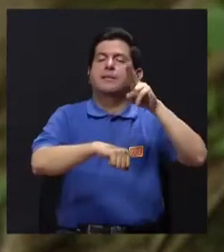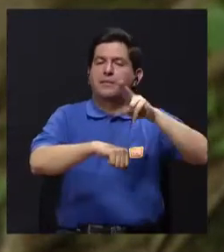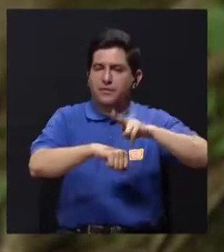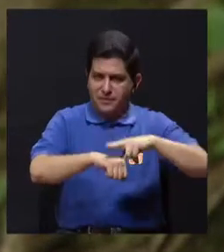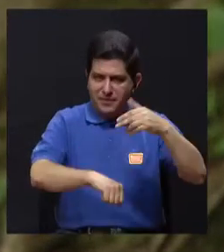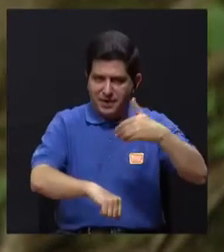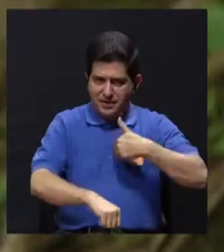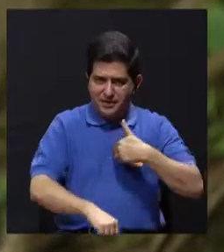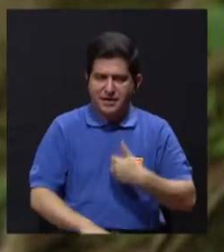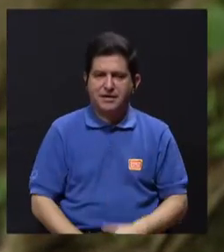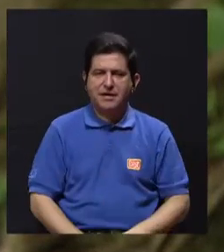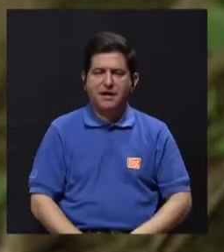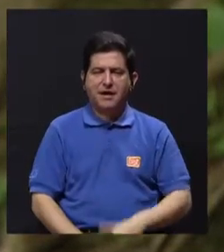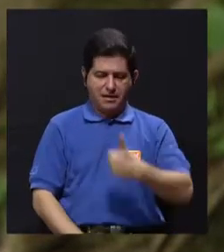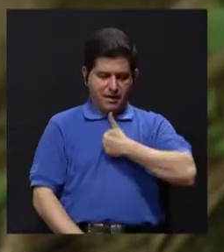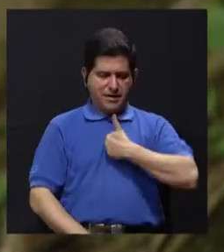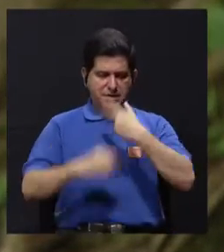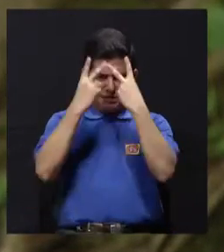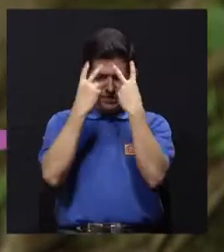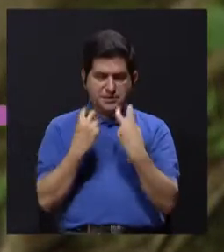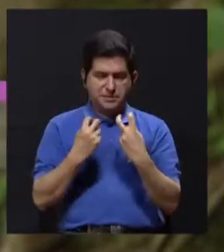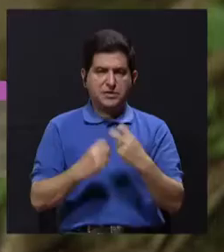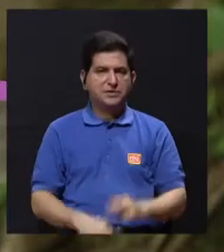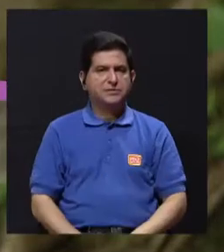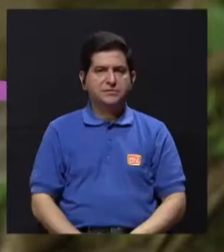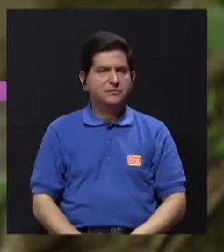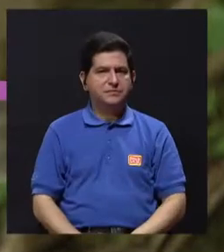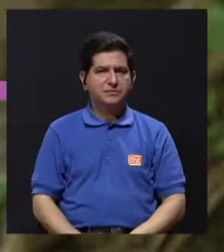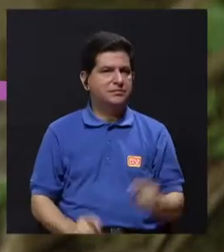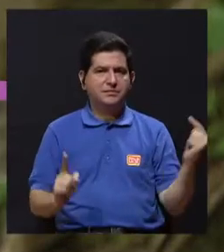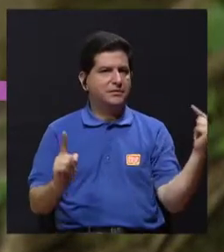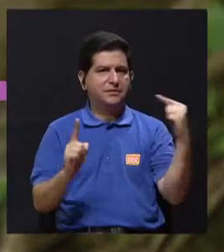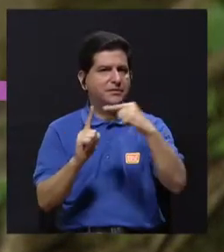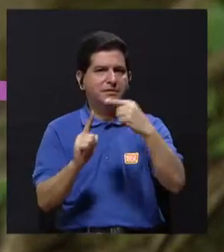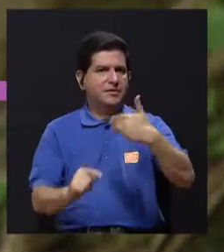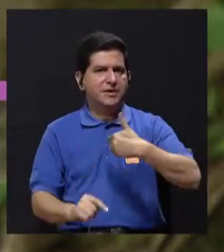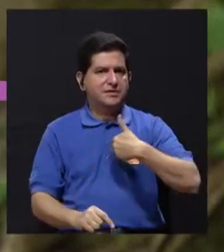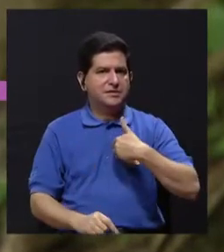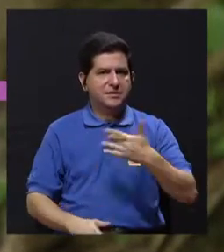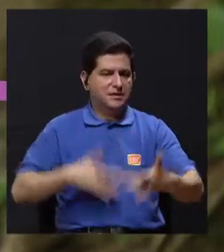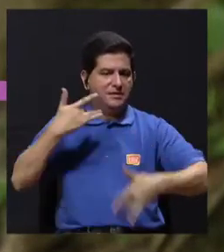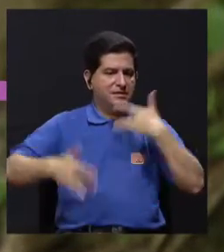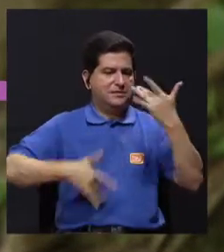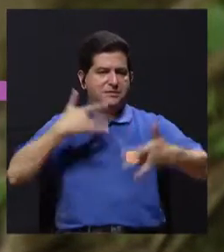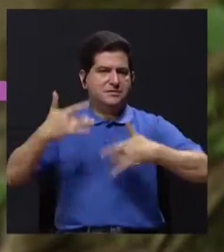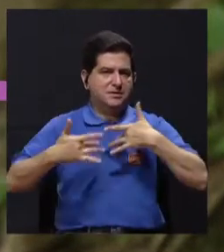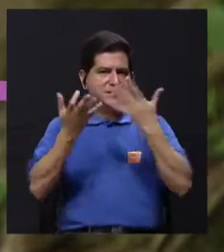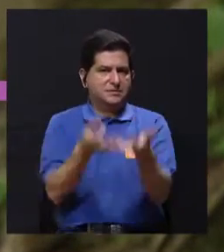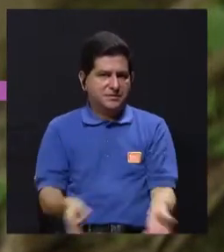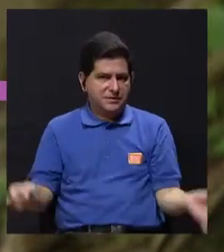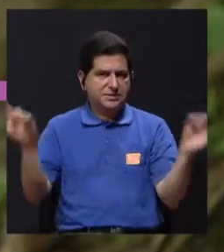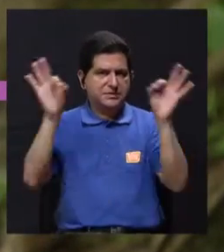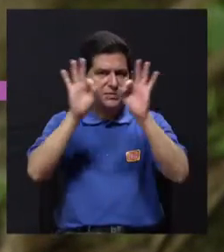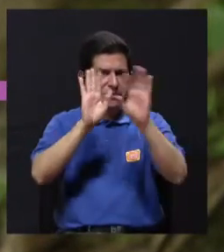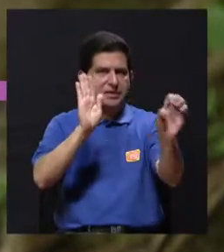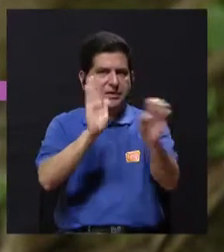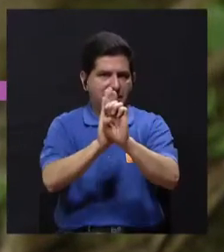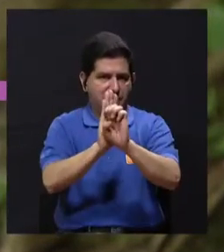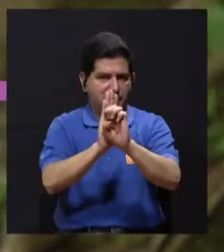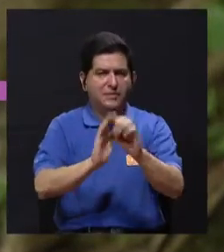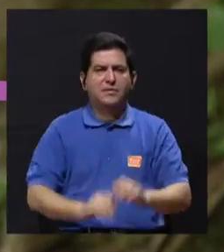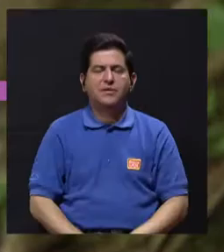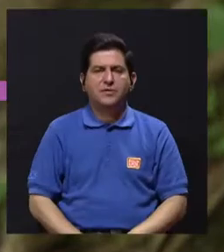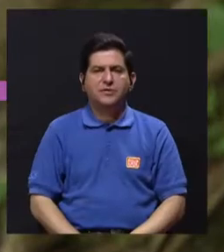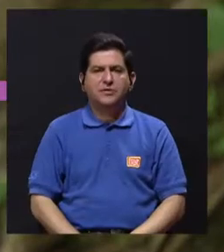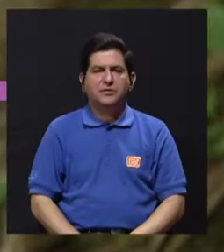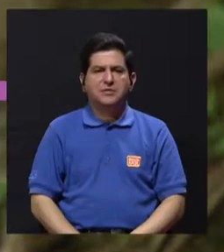es normal tener este autoanálisis, no debería llegar a presentar algunos síntomas importantes, como por